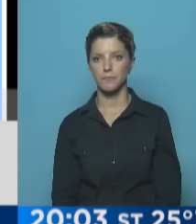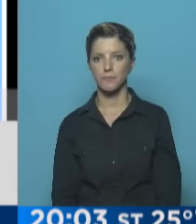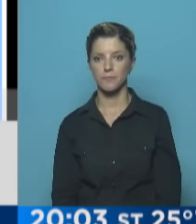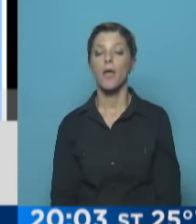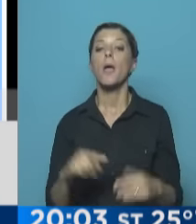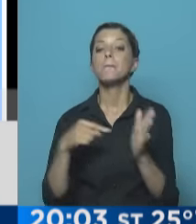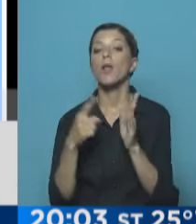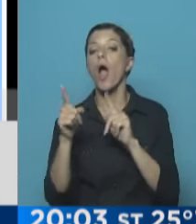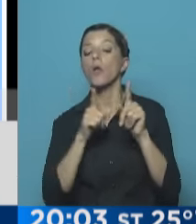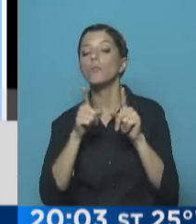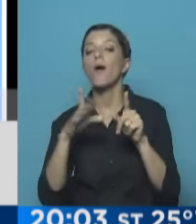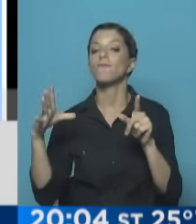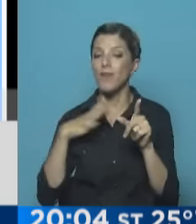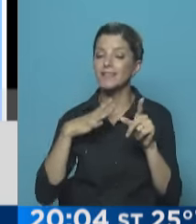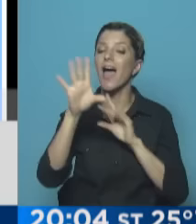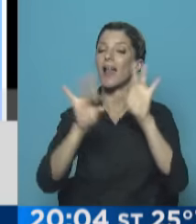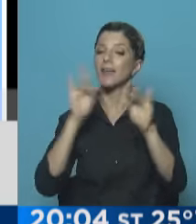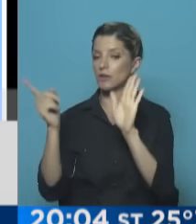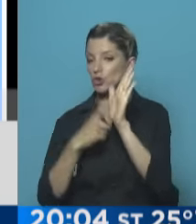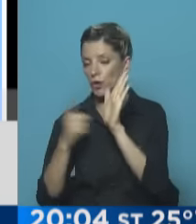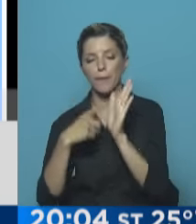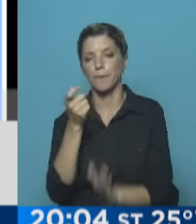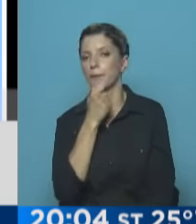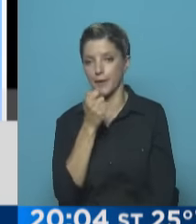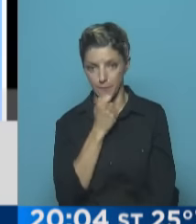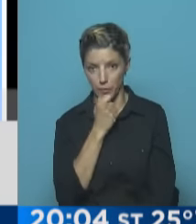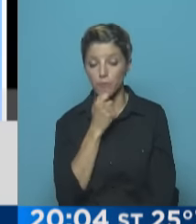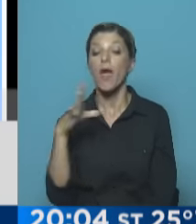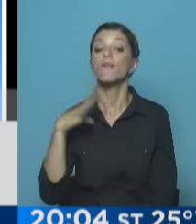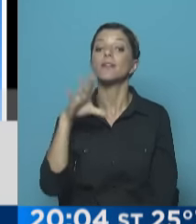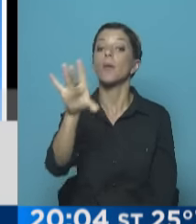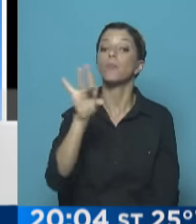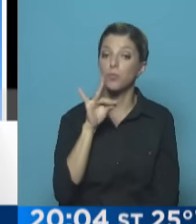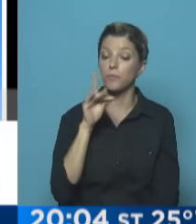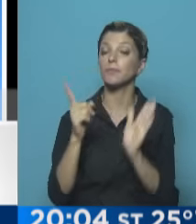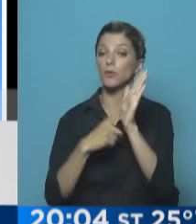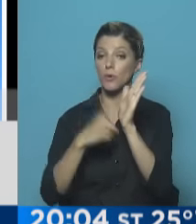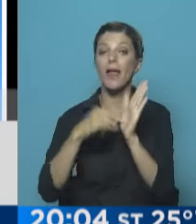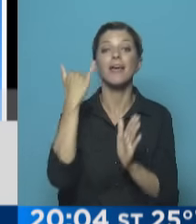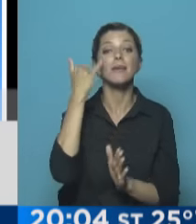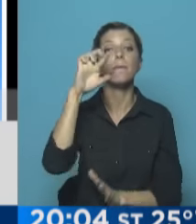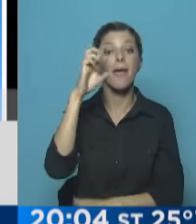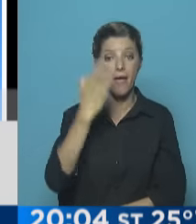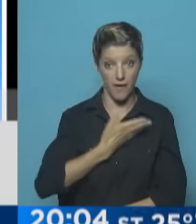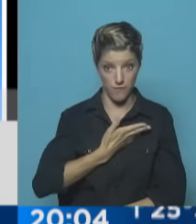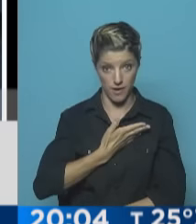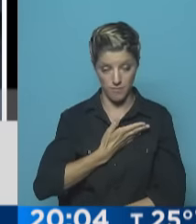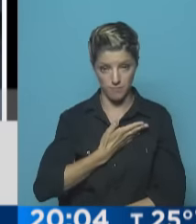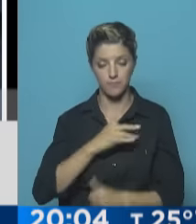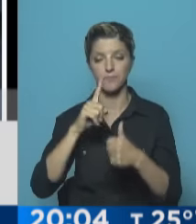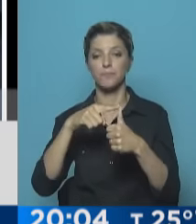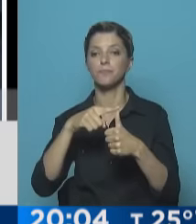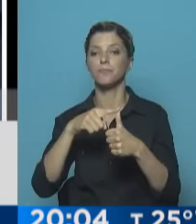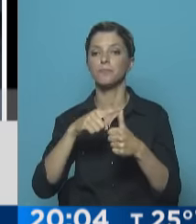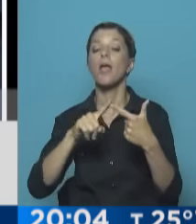que no han sido designadas sus autoridades. Por ejemplo, a ver, falta designar autoridades en YPF, en Yacimientos Petrolíferos Fiscales.